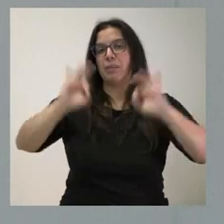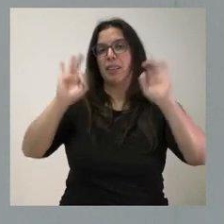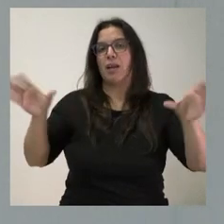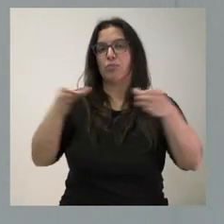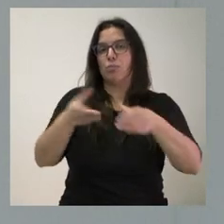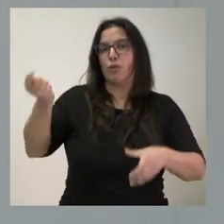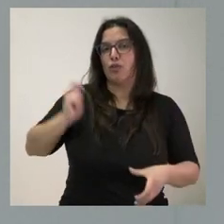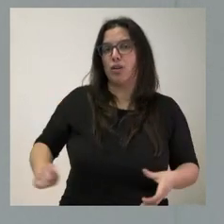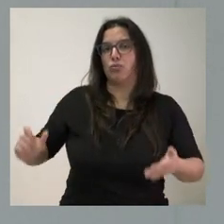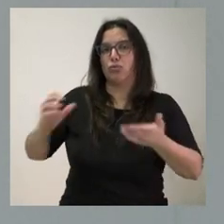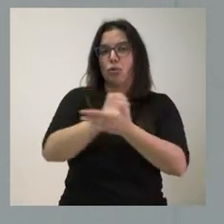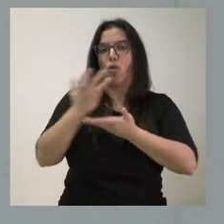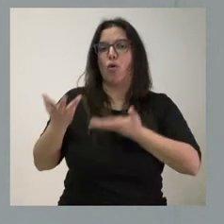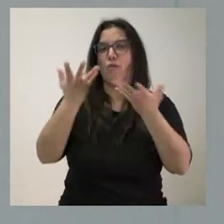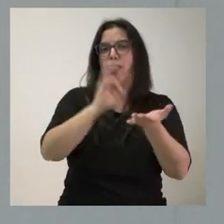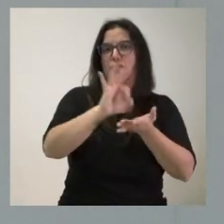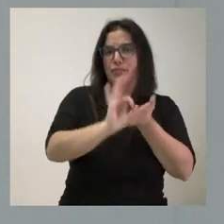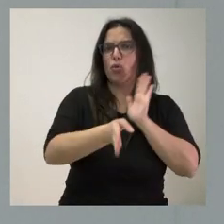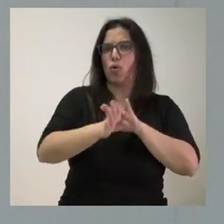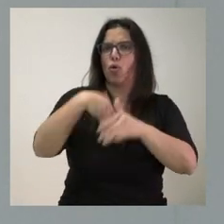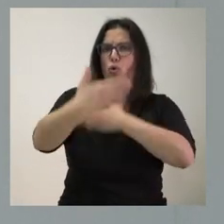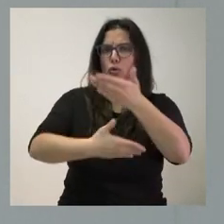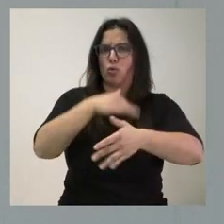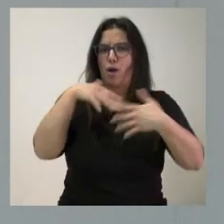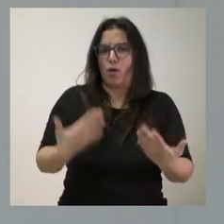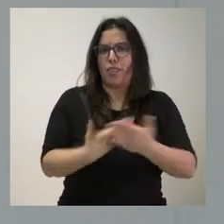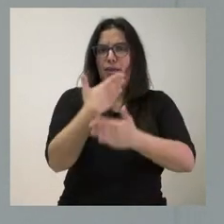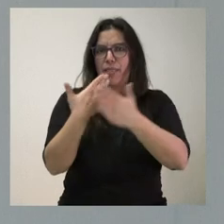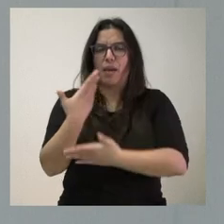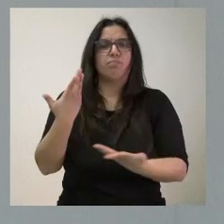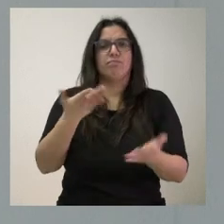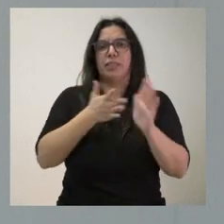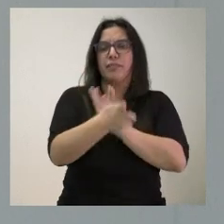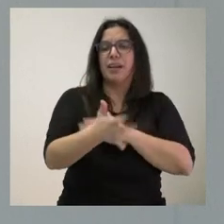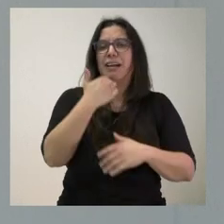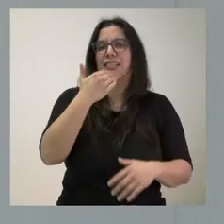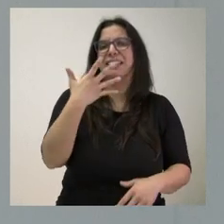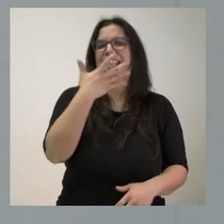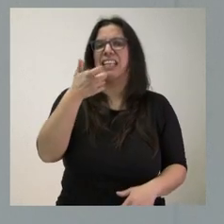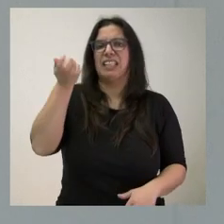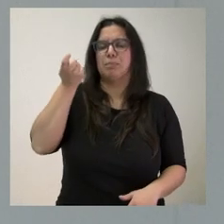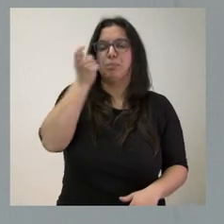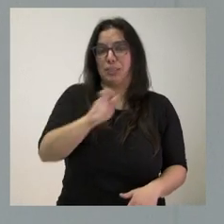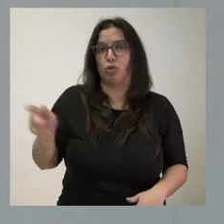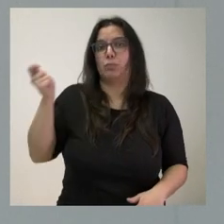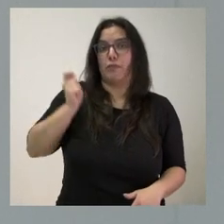personal y a todo el equipo que ha prestado servicios y lo sigue prestando todavía en estos días. Hablamos de casi 500 personas,